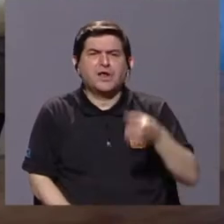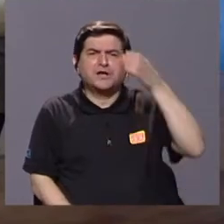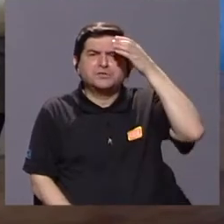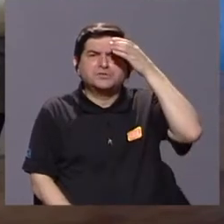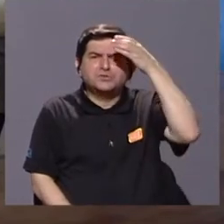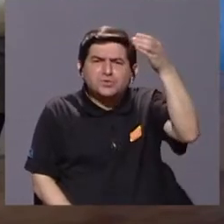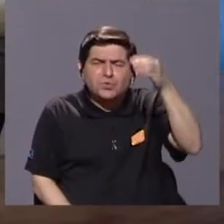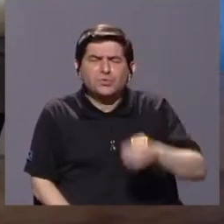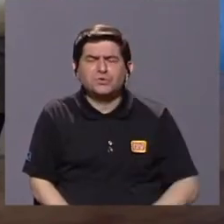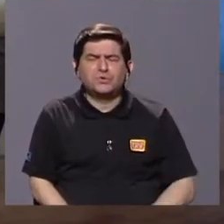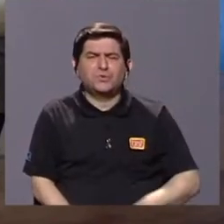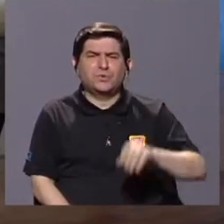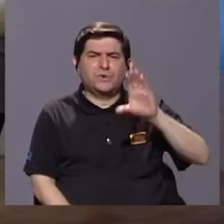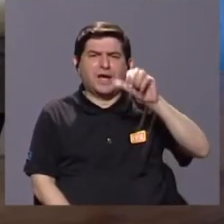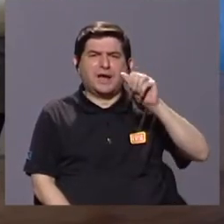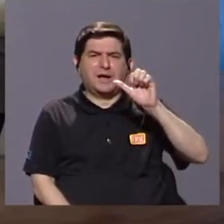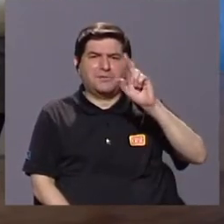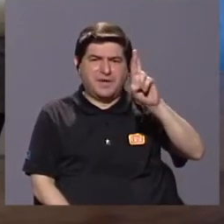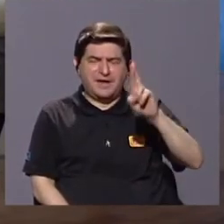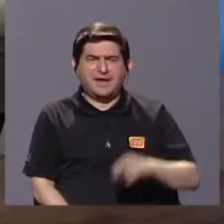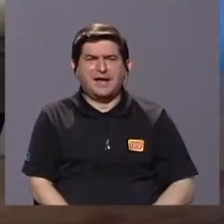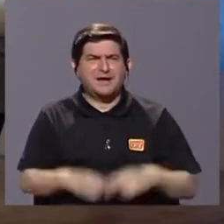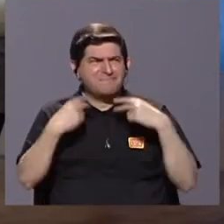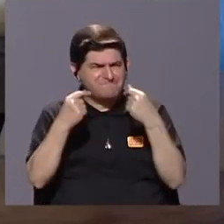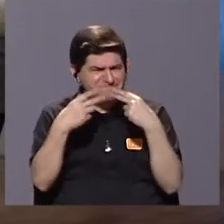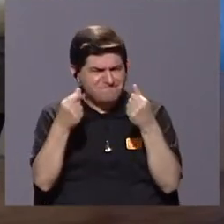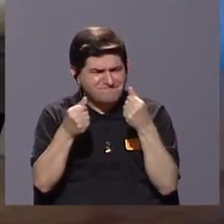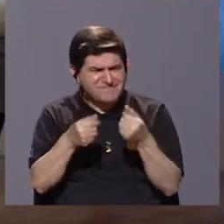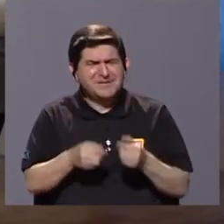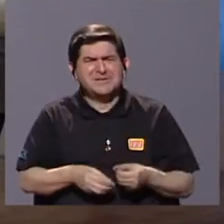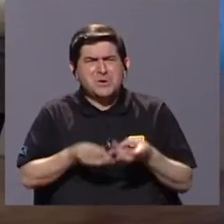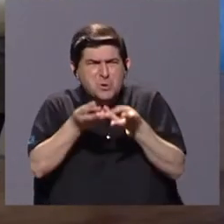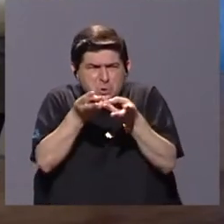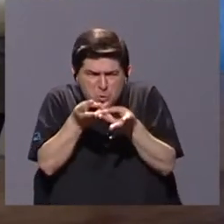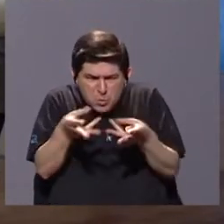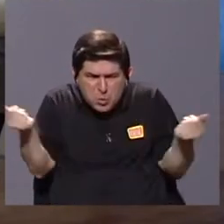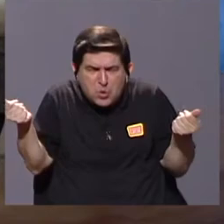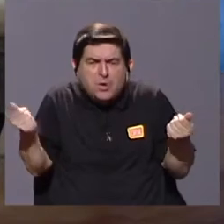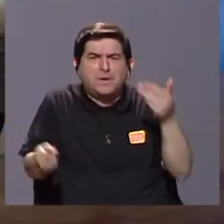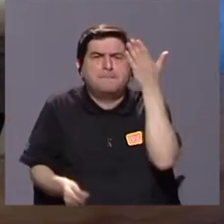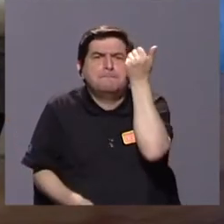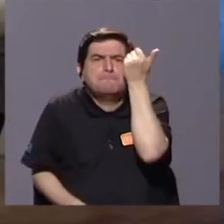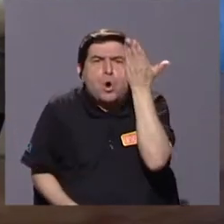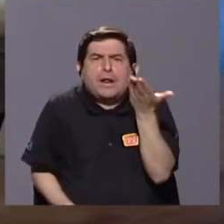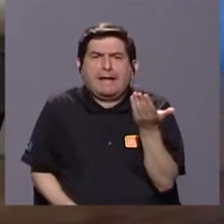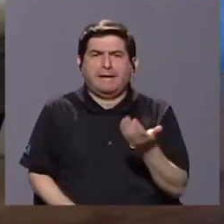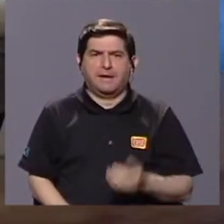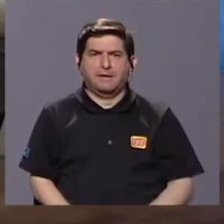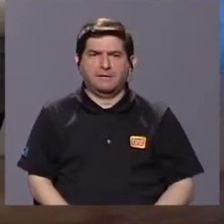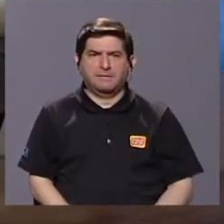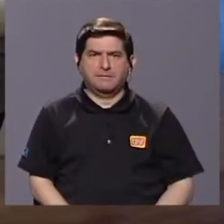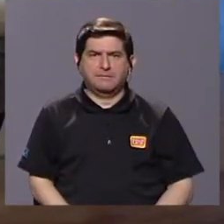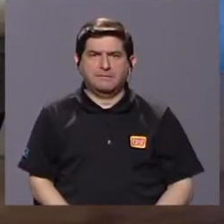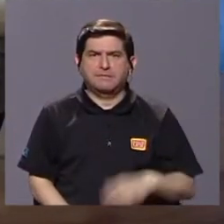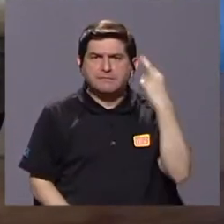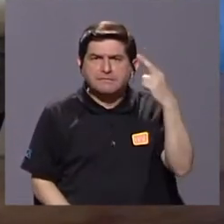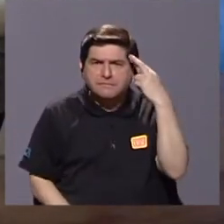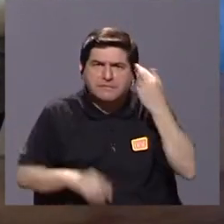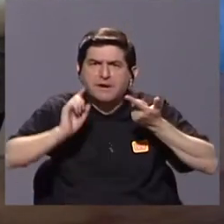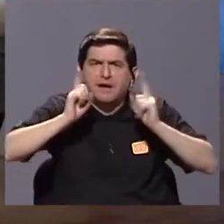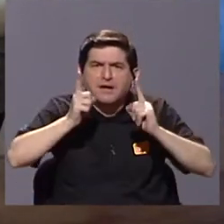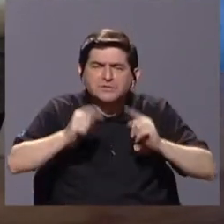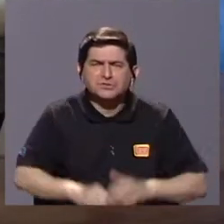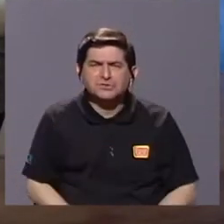cabecar está en un acelerado deterioro. ¿Por qué? ¿Por qué? Principalmente, ¿cuáles son los dos factores que